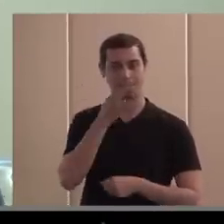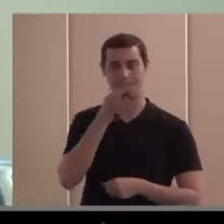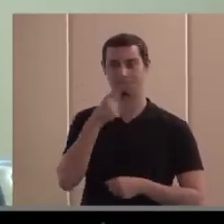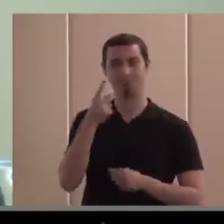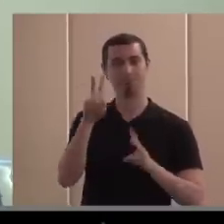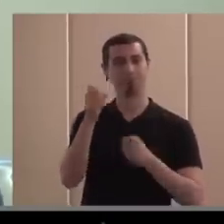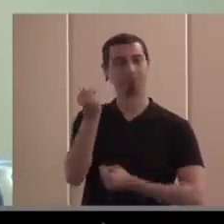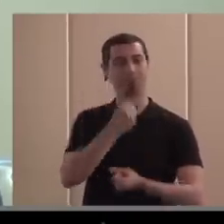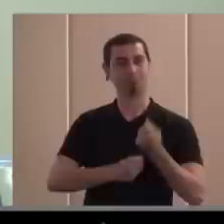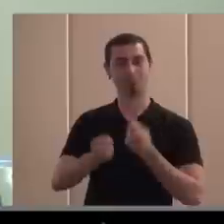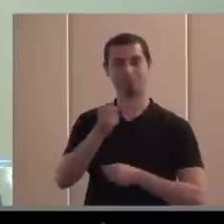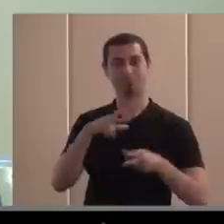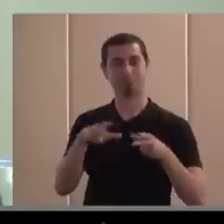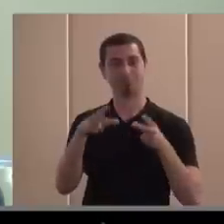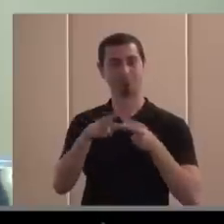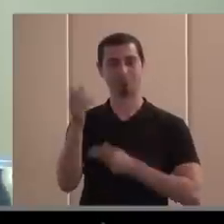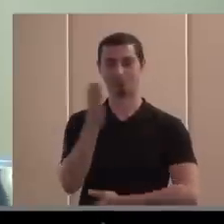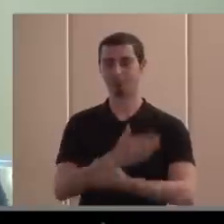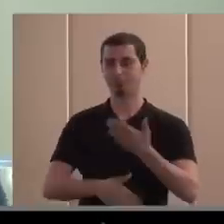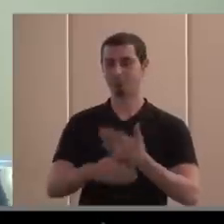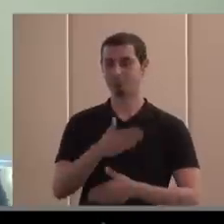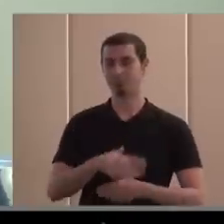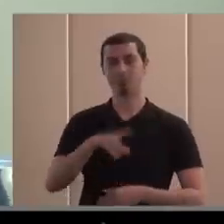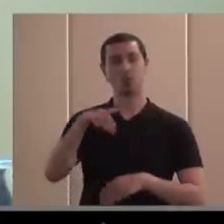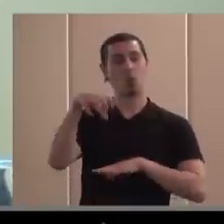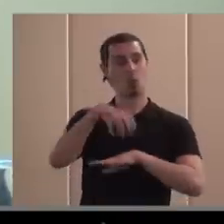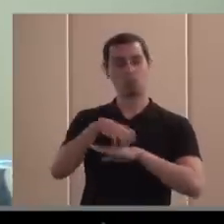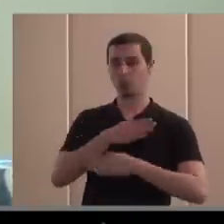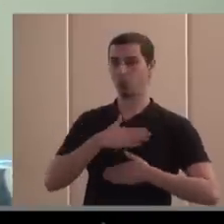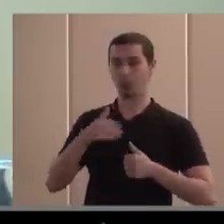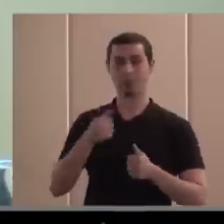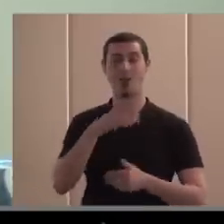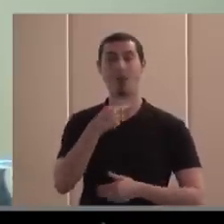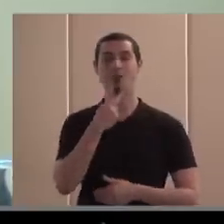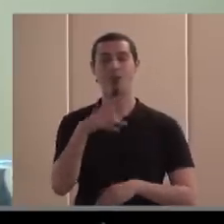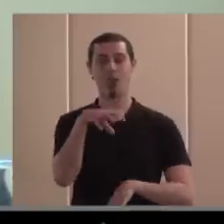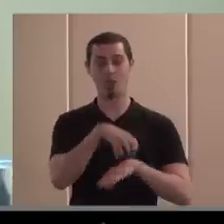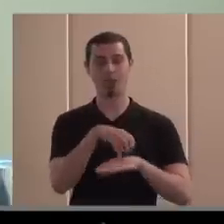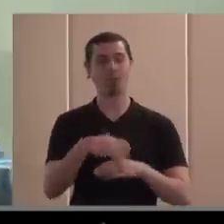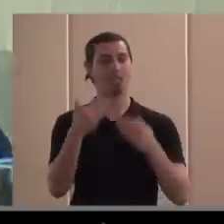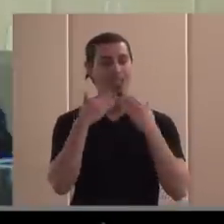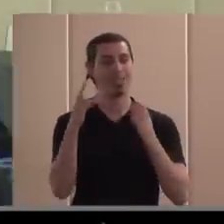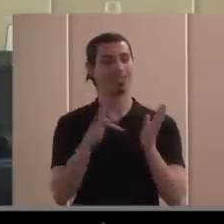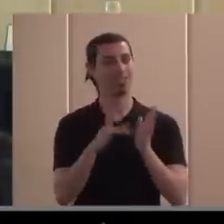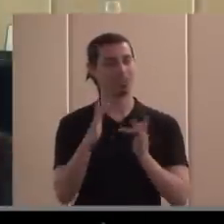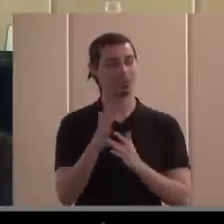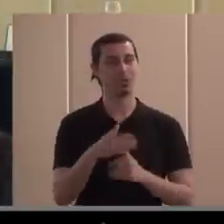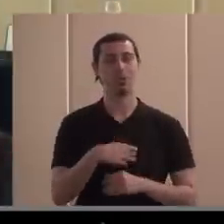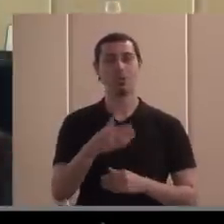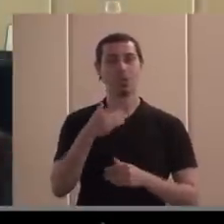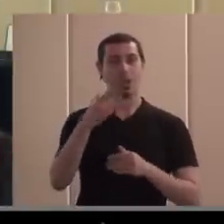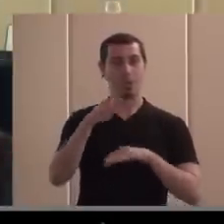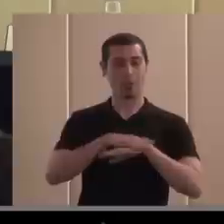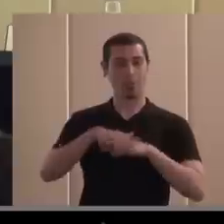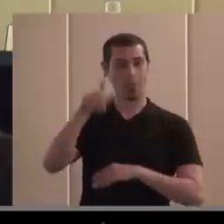social y discapacidad. Luis, cuando quieras. Muchas gracias, Jesús. Buenas tardes a todos